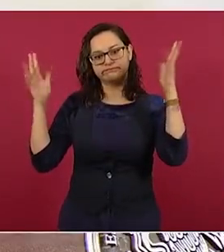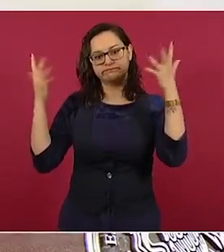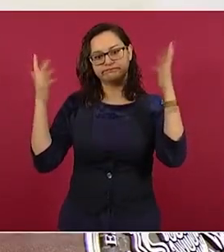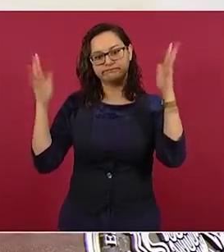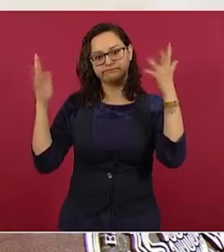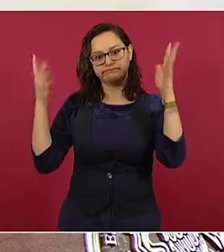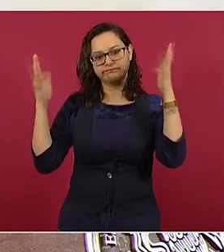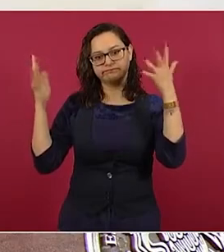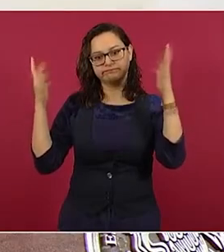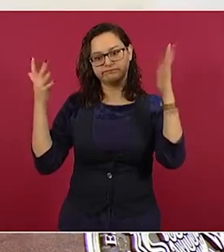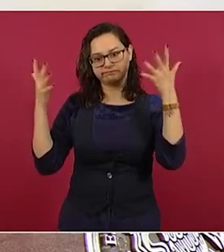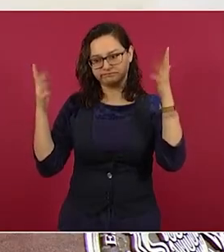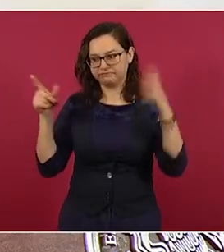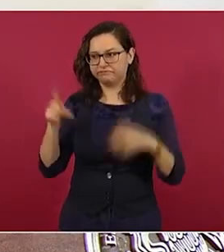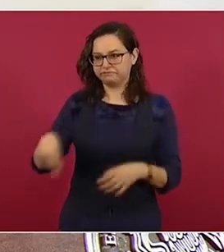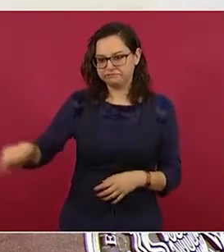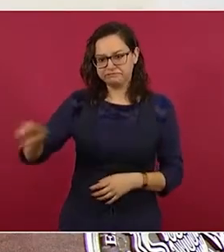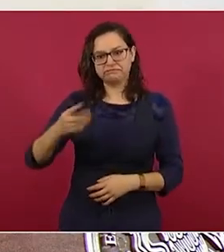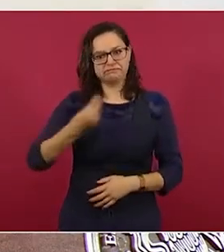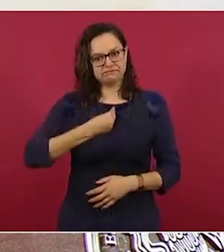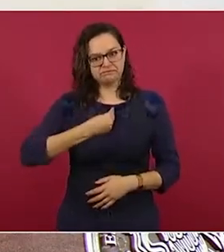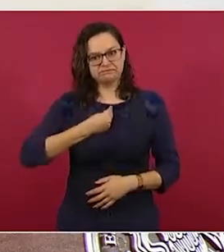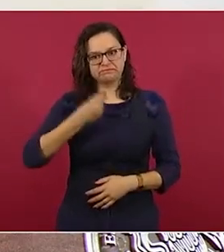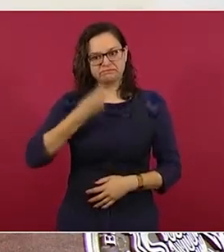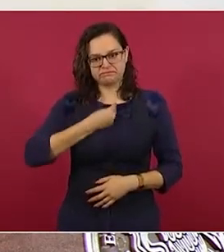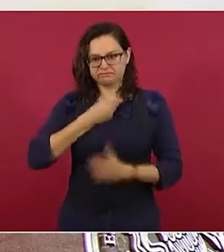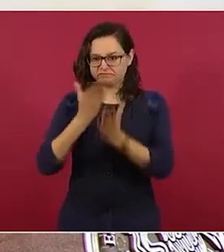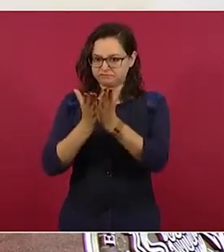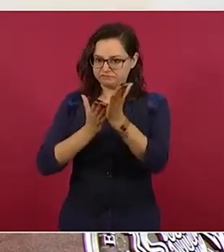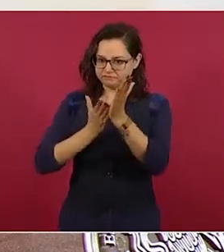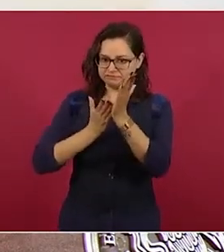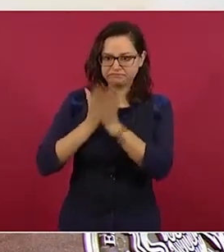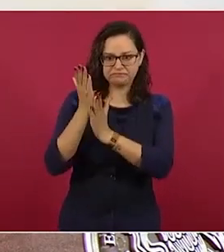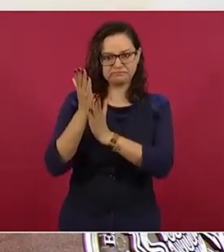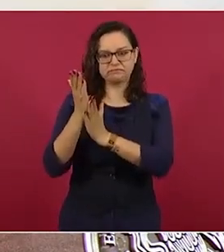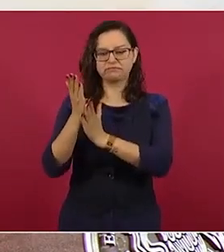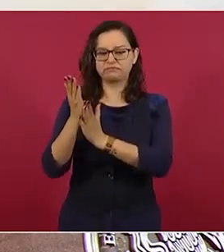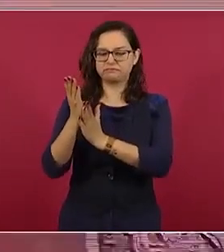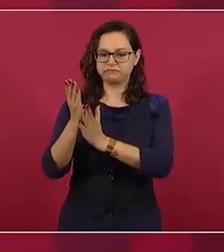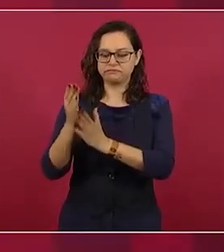porque aguantaron de todo.